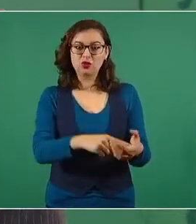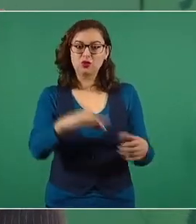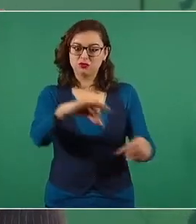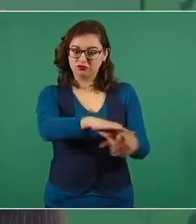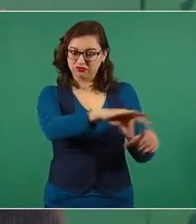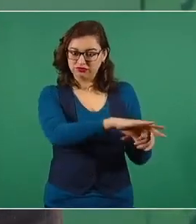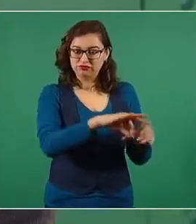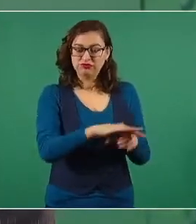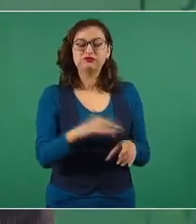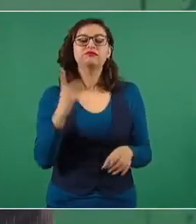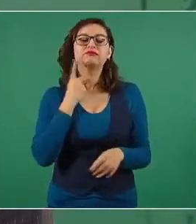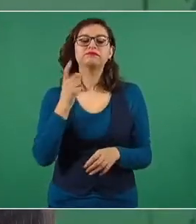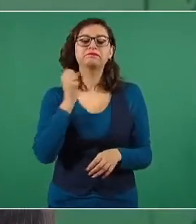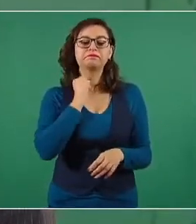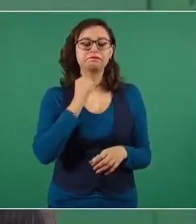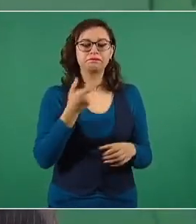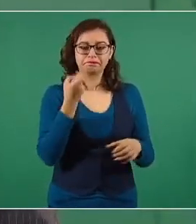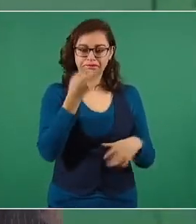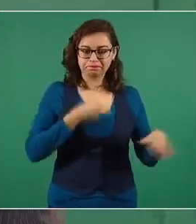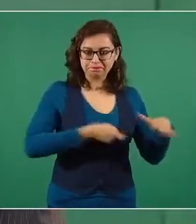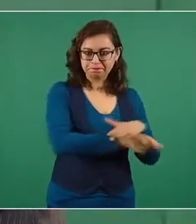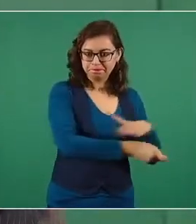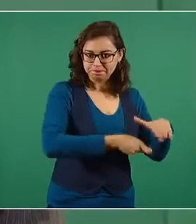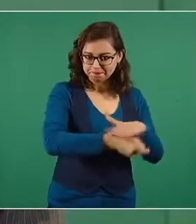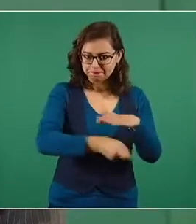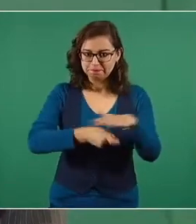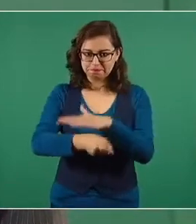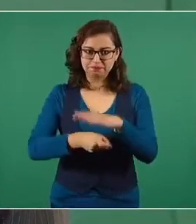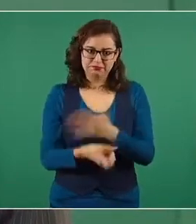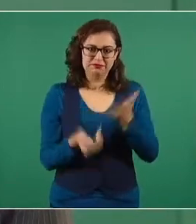hubo o hubo o hubo dinero de por medio,